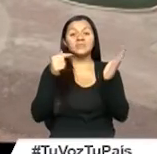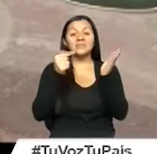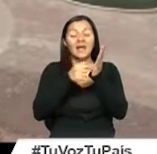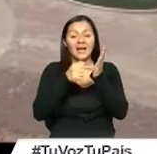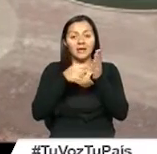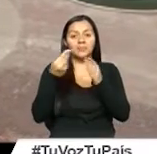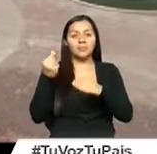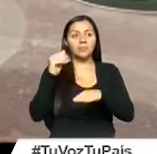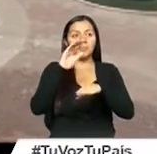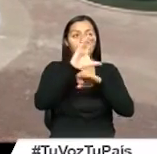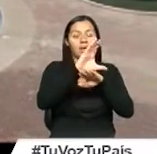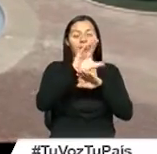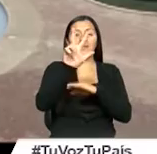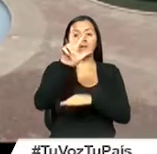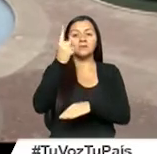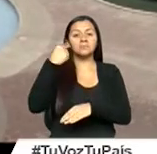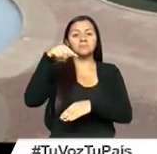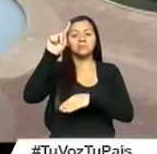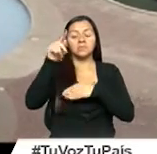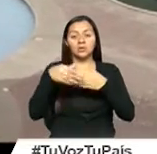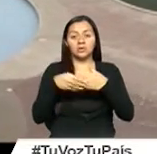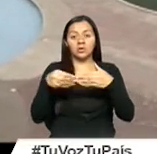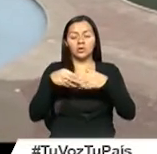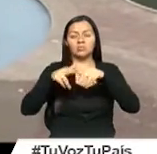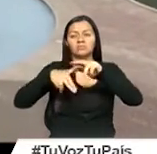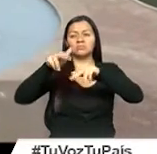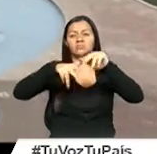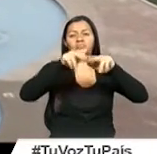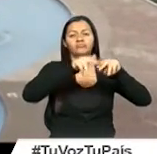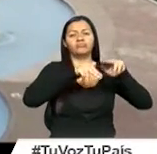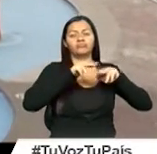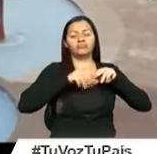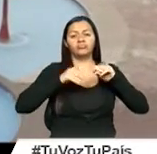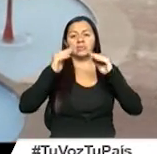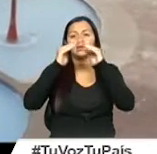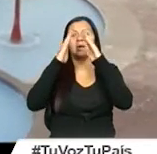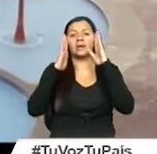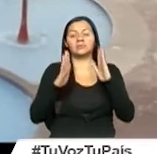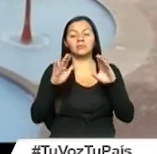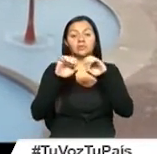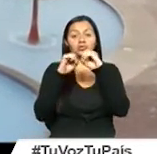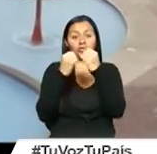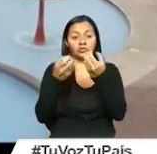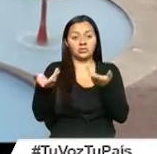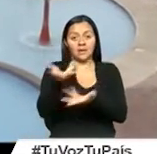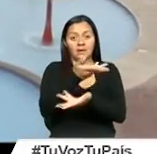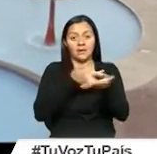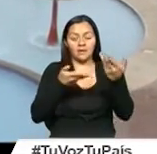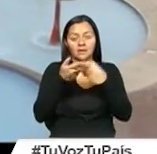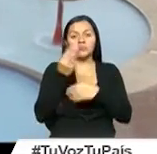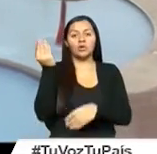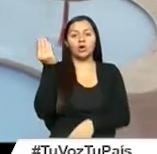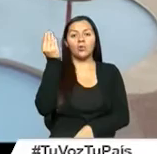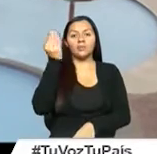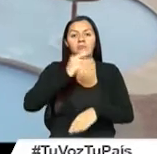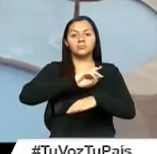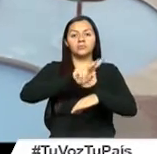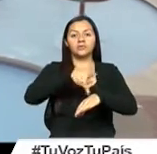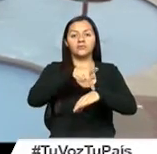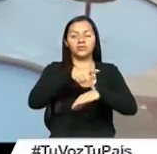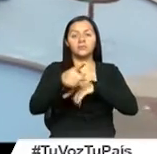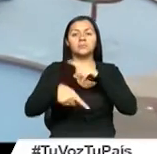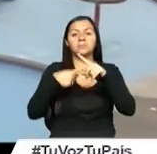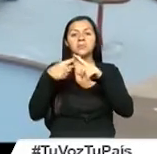financiamiento de 3 millones de dólares, se construyeron las viviendas de interés prioritario destinadas a jóvenes profesionales y